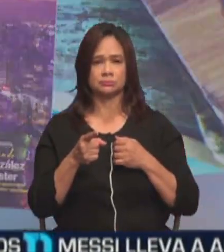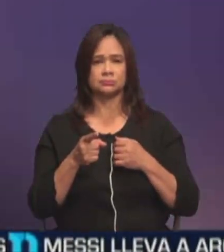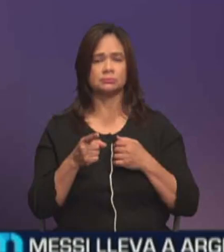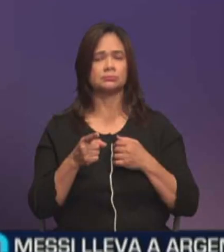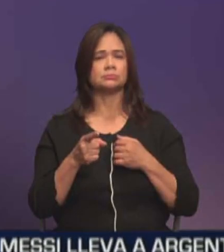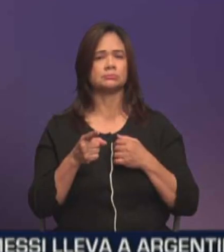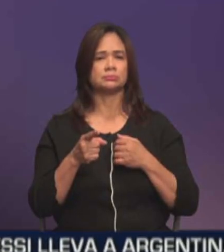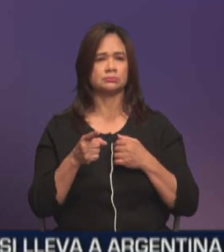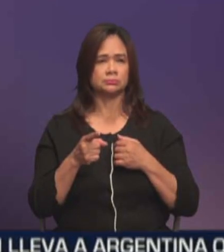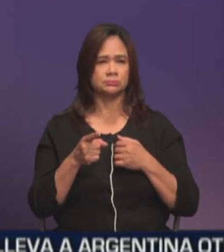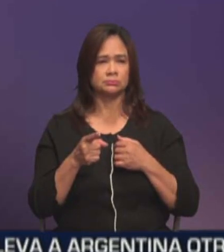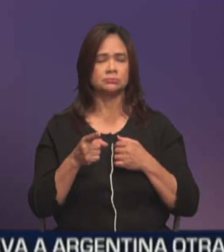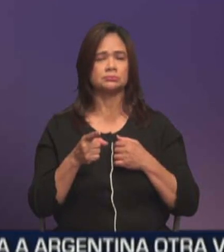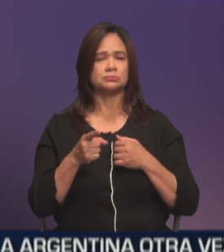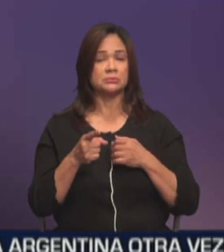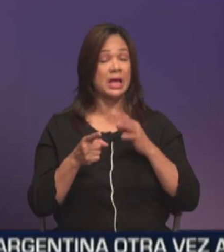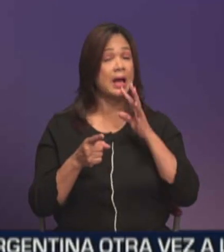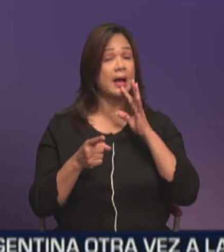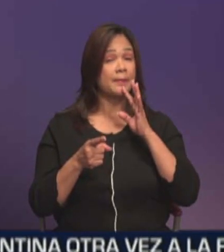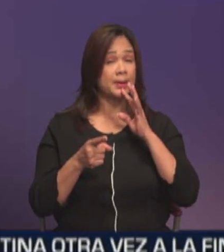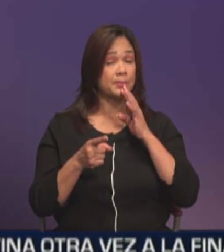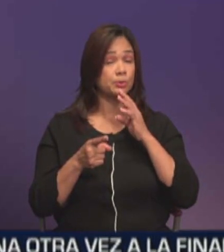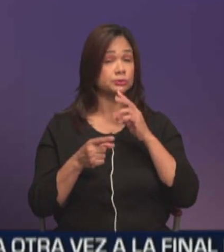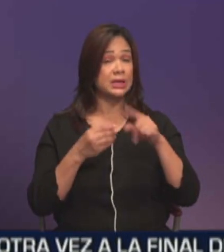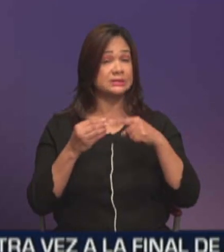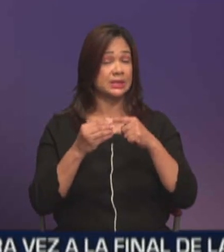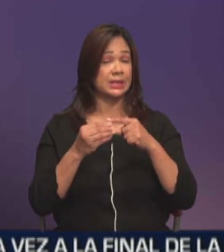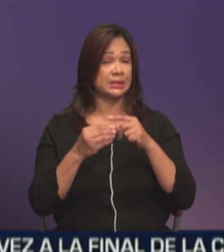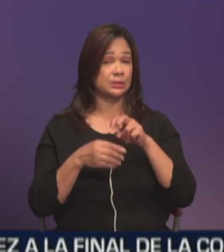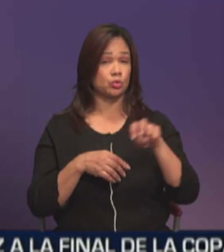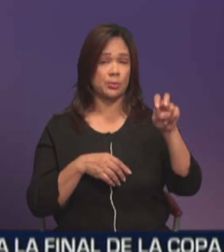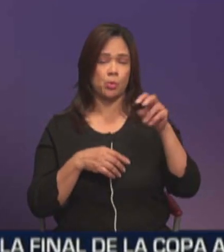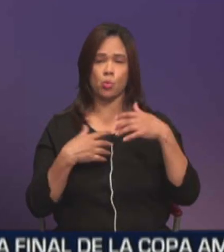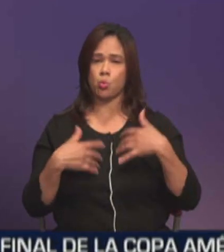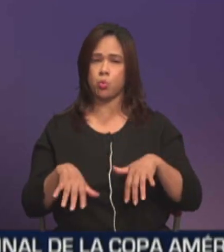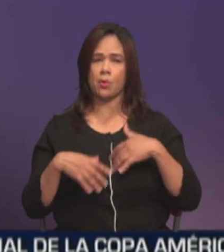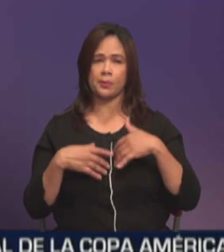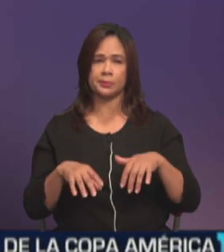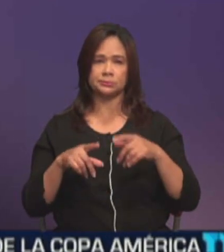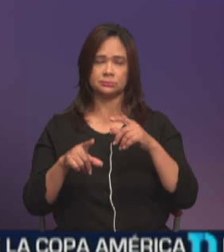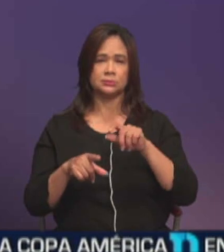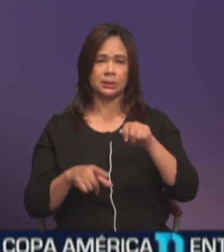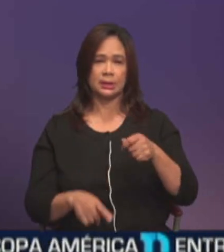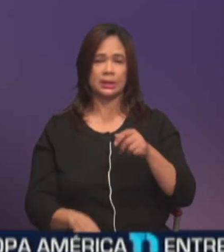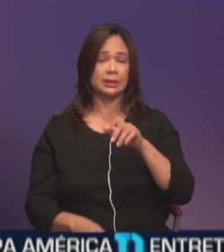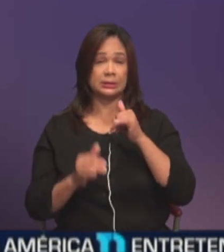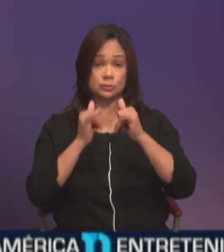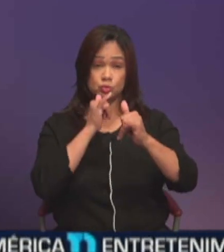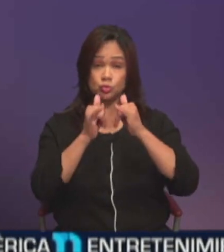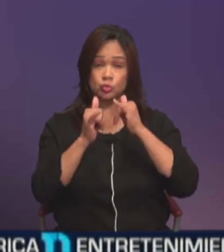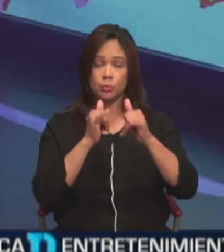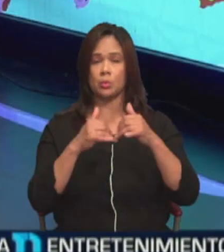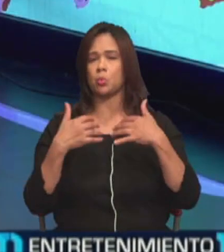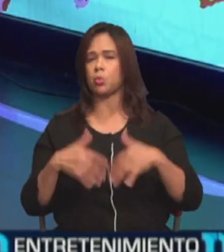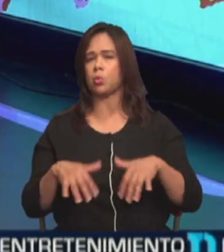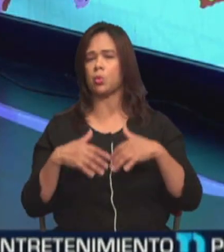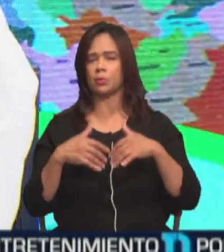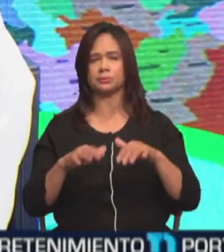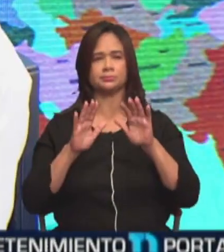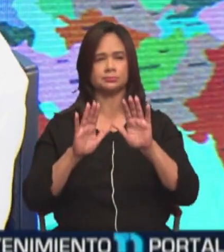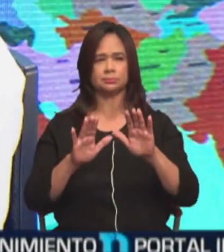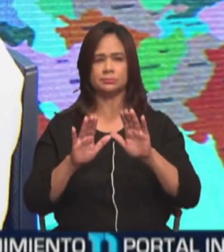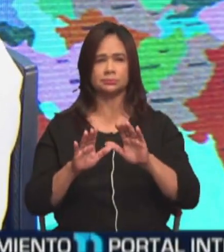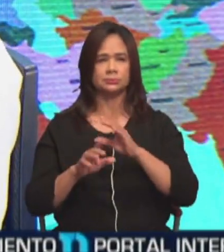Hablemos de Turismo. Que tiene una cantidad de views tremenda en el canal de YouTube, que tuvo una audiencia espectacular.